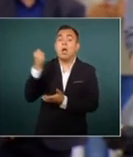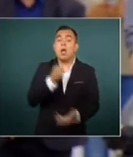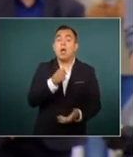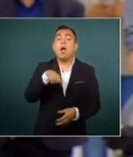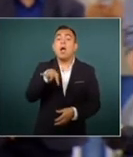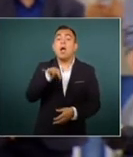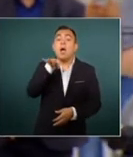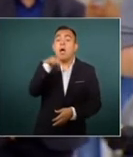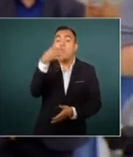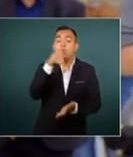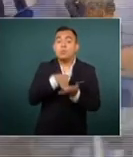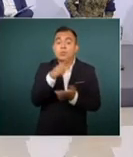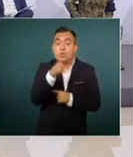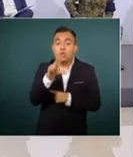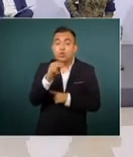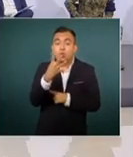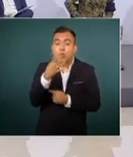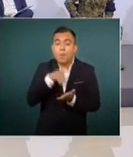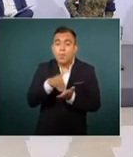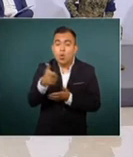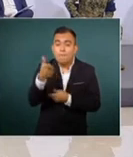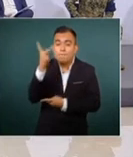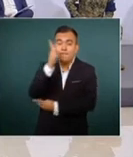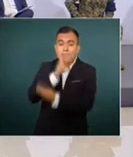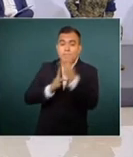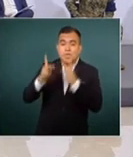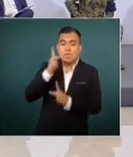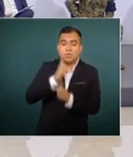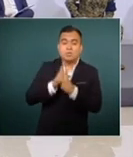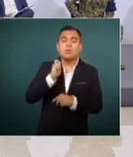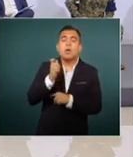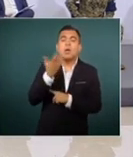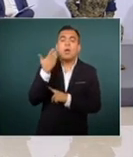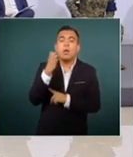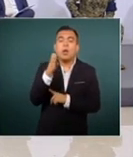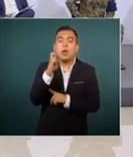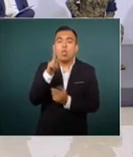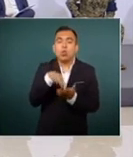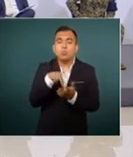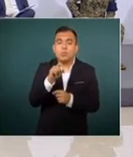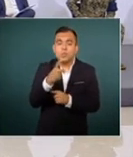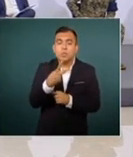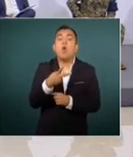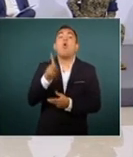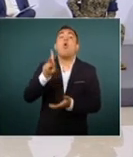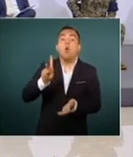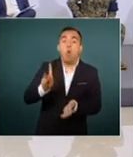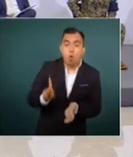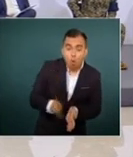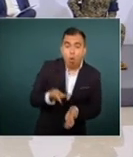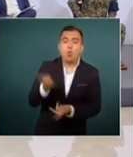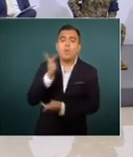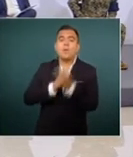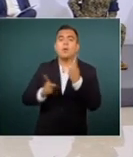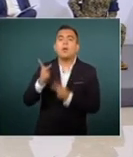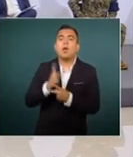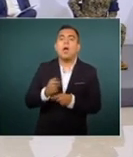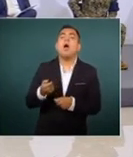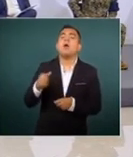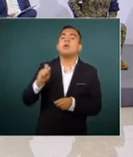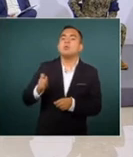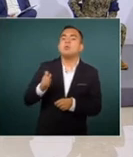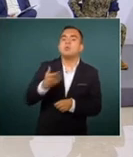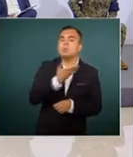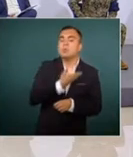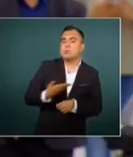14 mil 184 millones de pesos. Enero de 2020 Jalisco refinanció crédito de administraciones pasadas